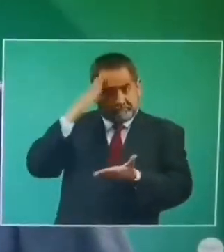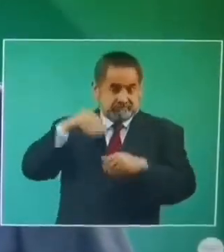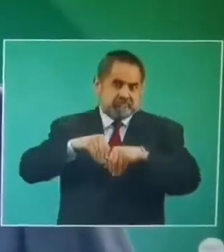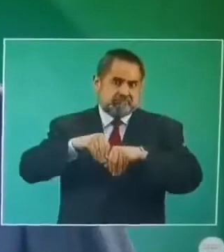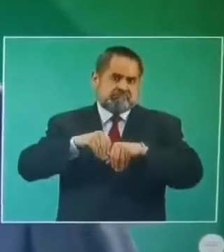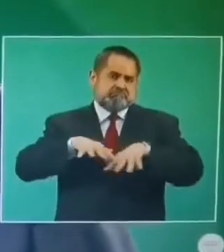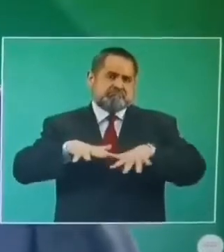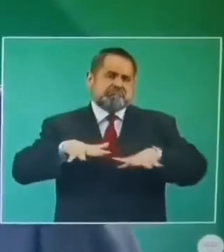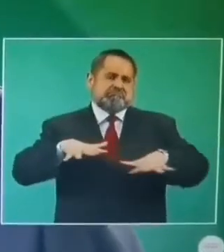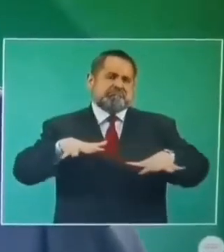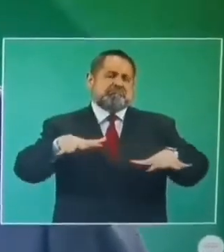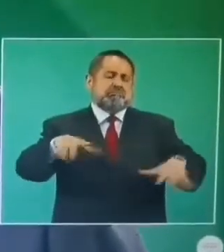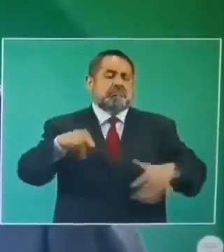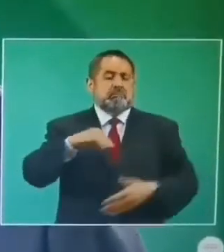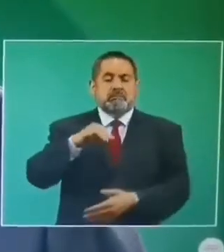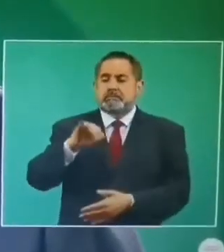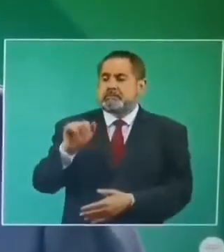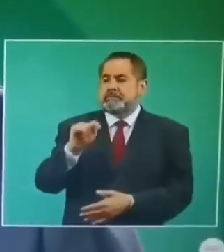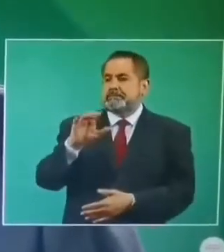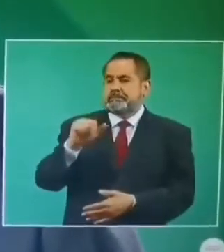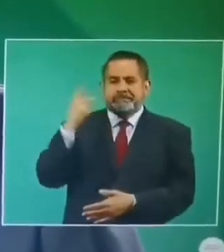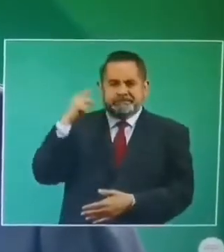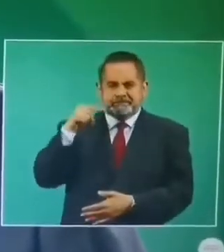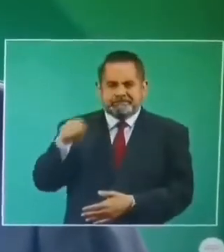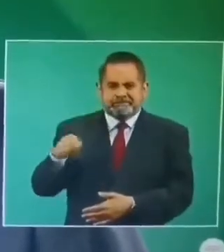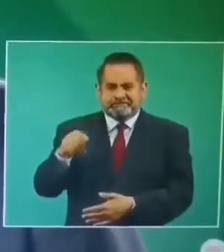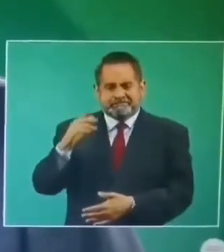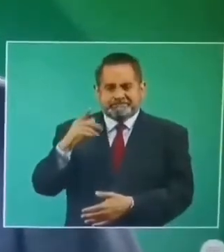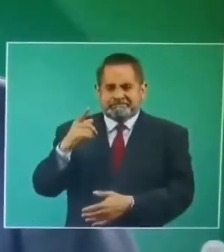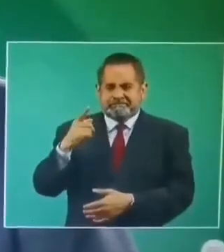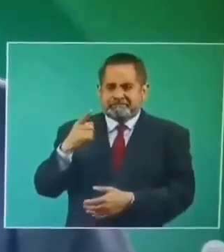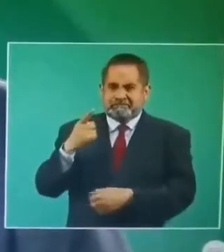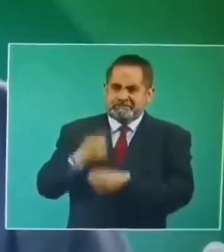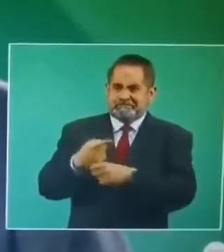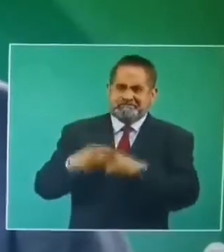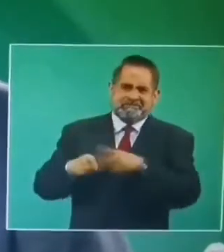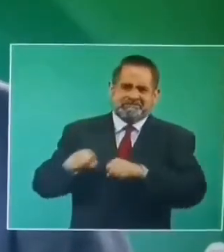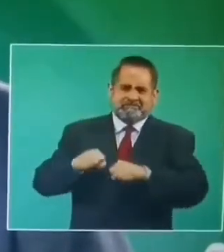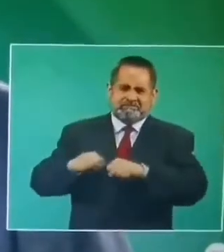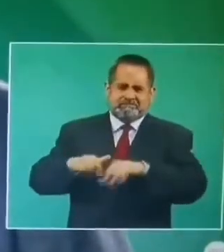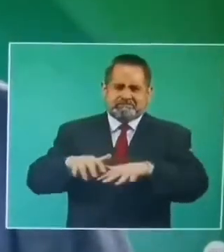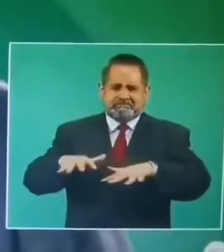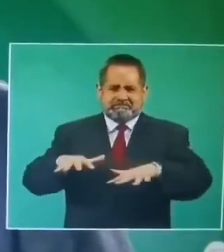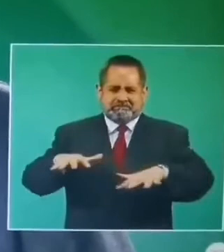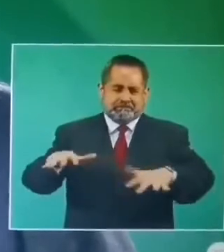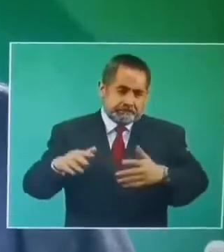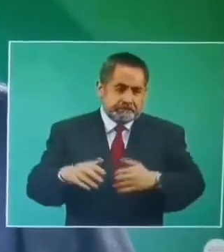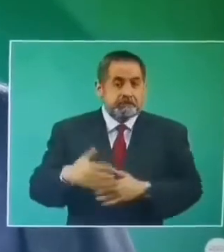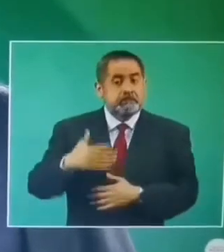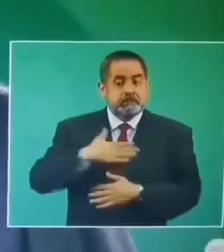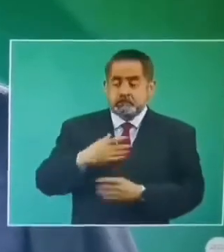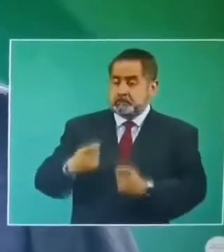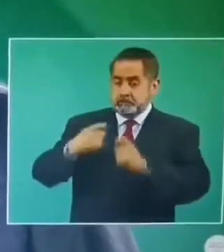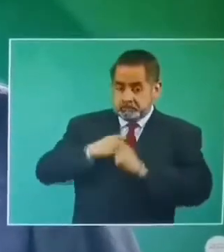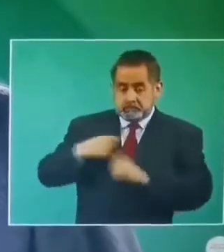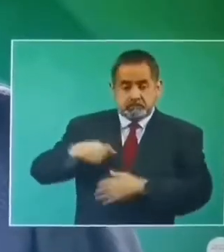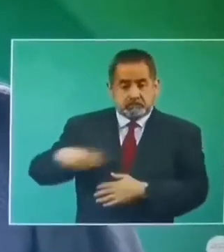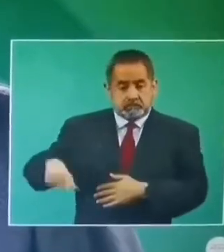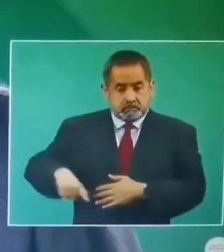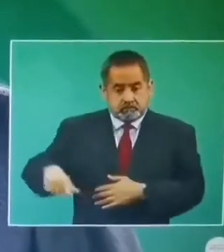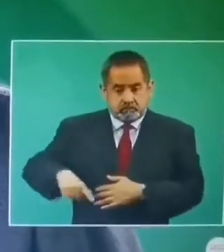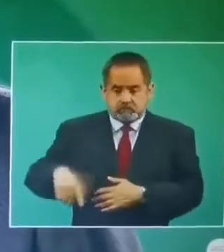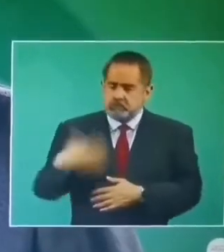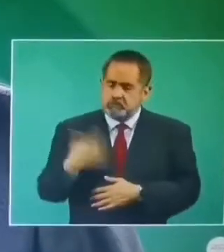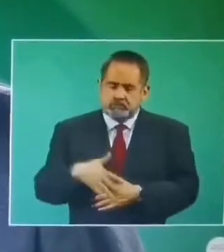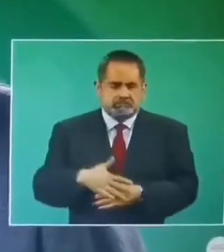Puebla, en la Mixteca Poblana, y hemos nosotros, desde que soy gobierno, recibido el apoyo de la